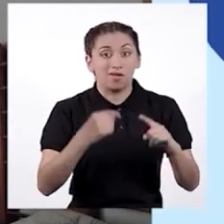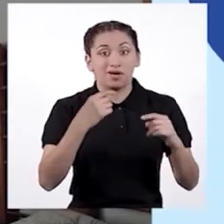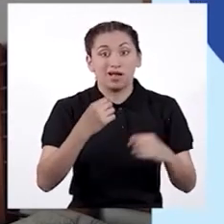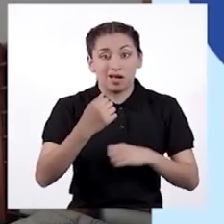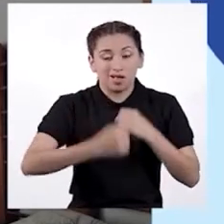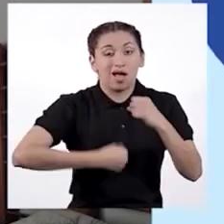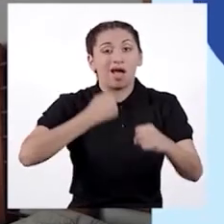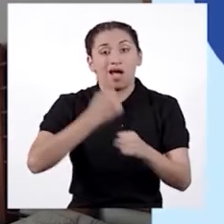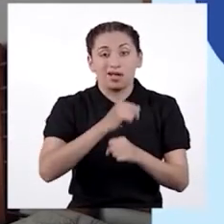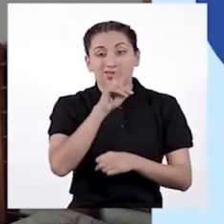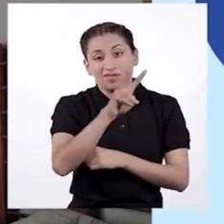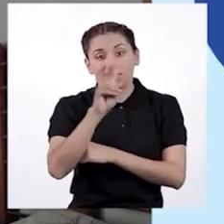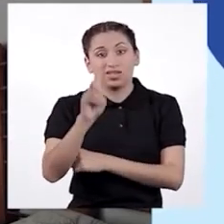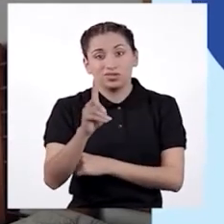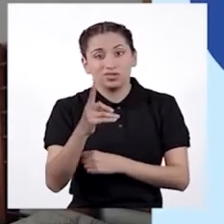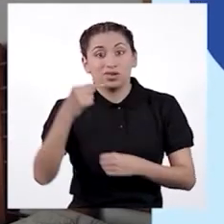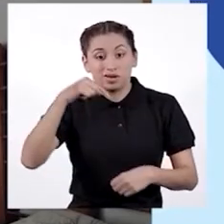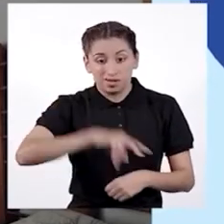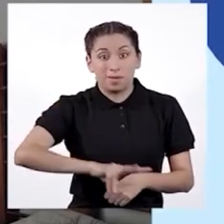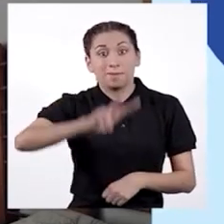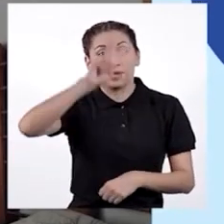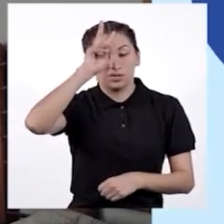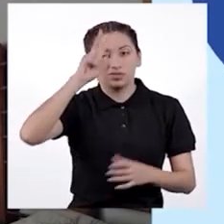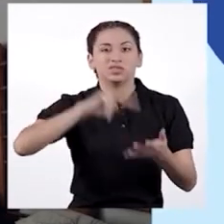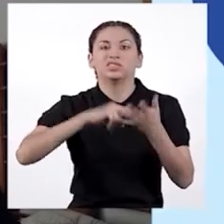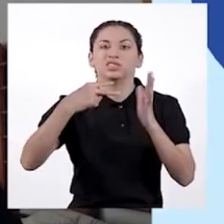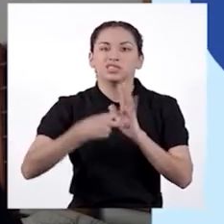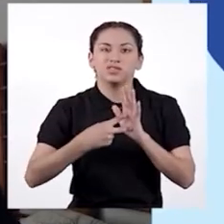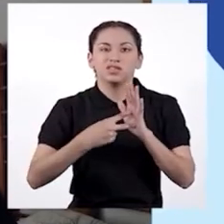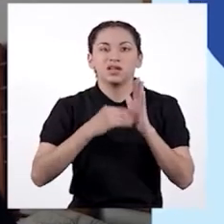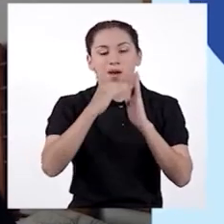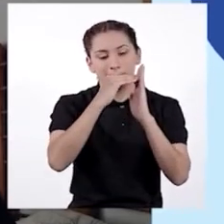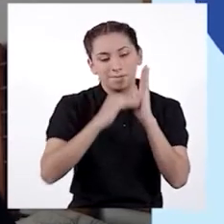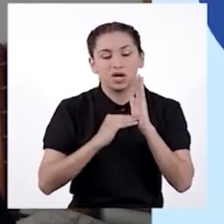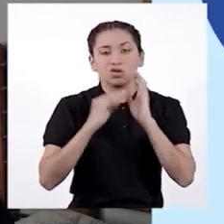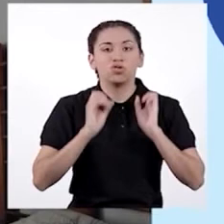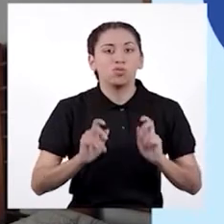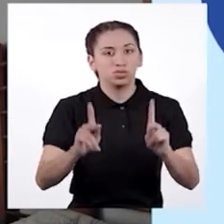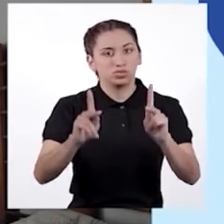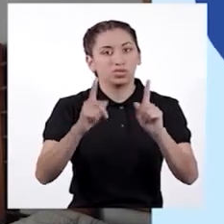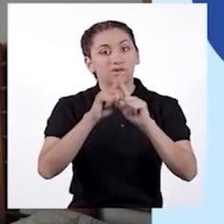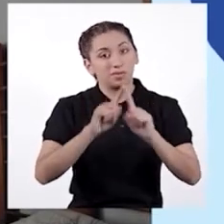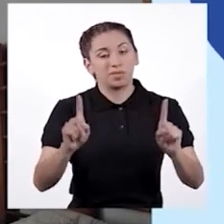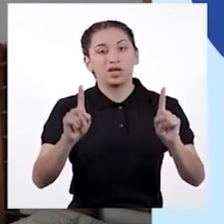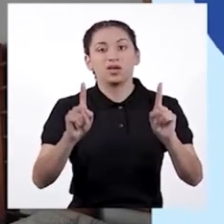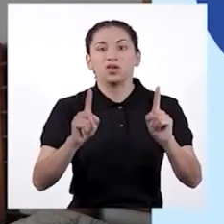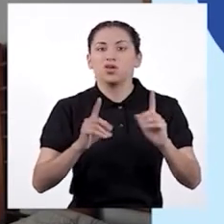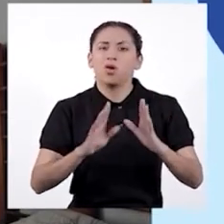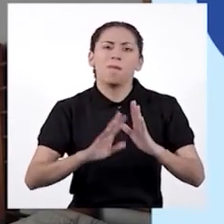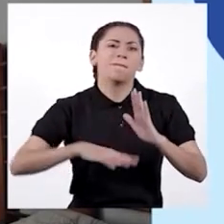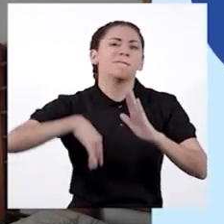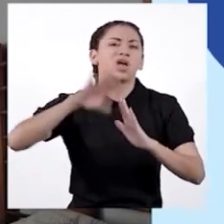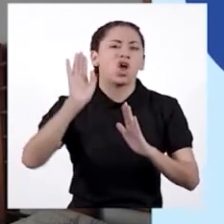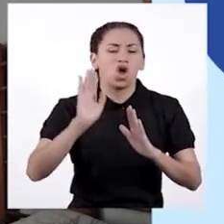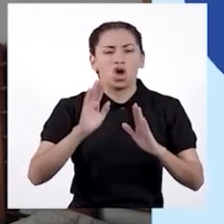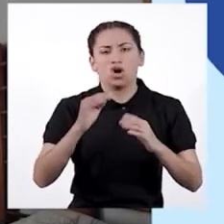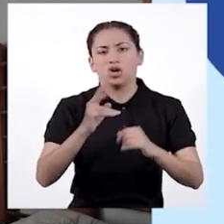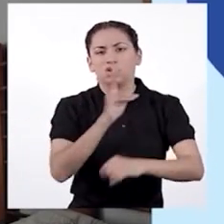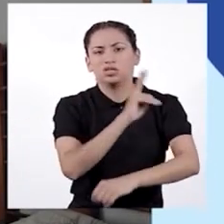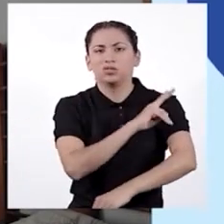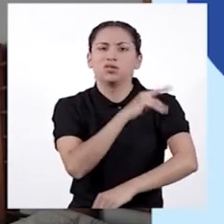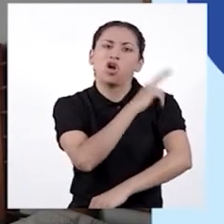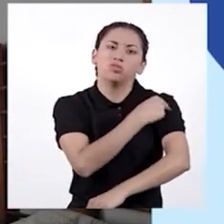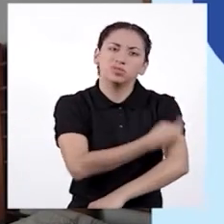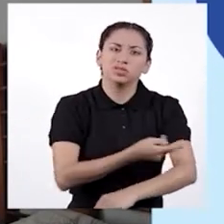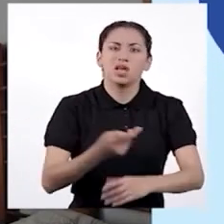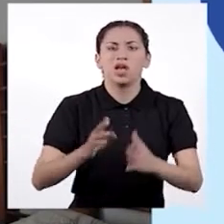XXI, en el Perú, ser indígena significa tener menos oportunidades. Peores servicios de salud, mayores